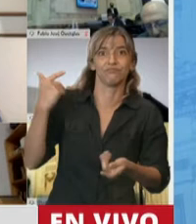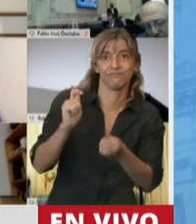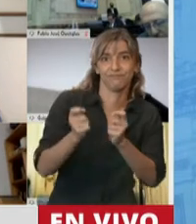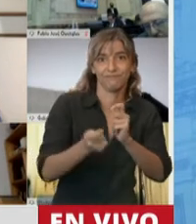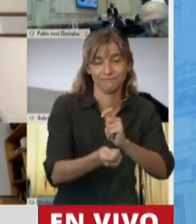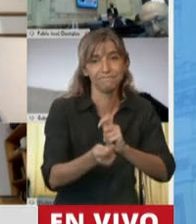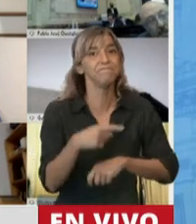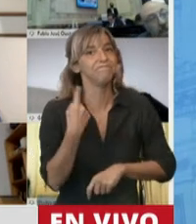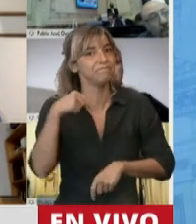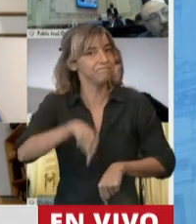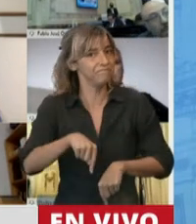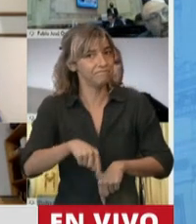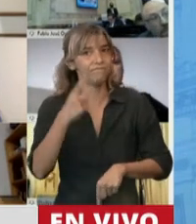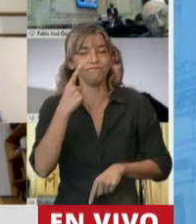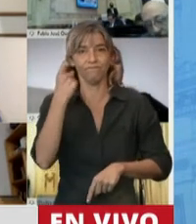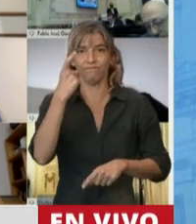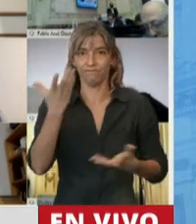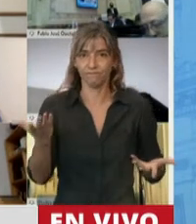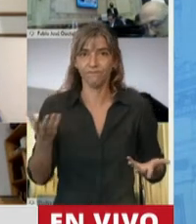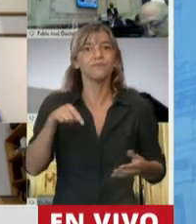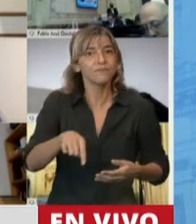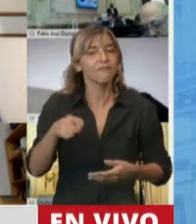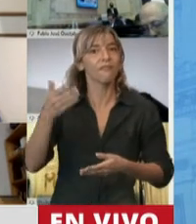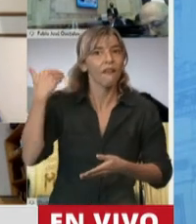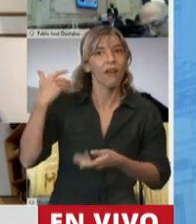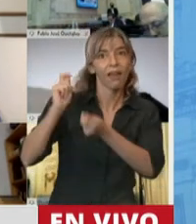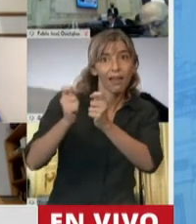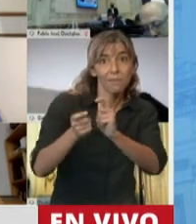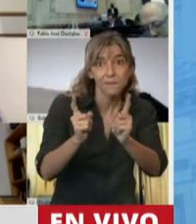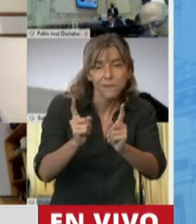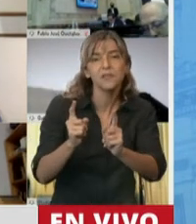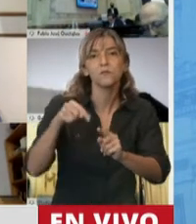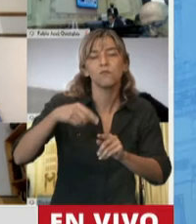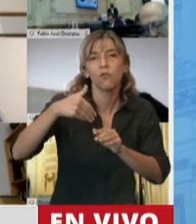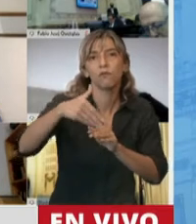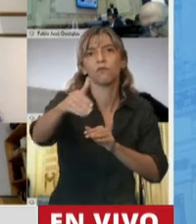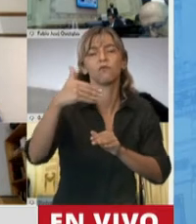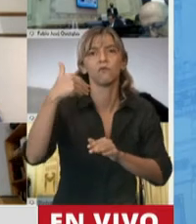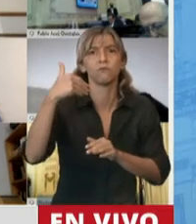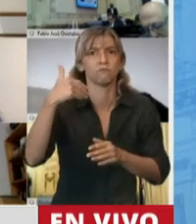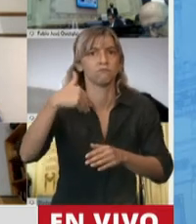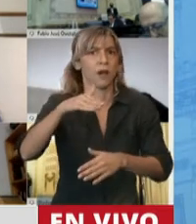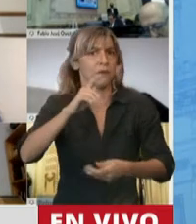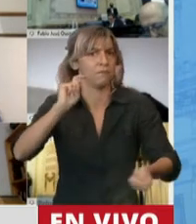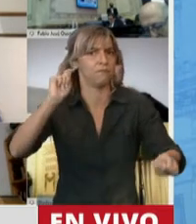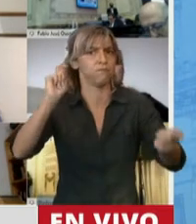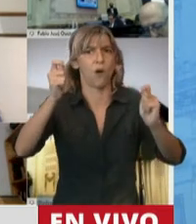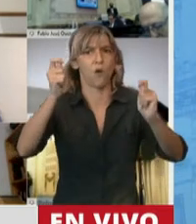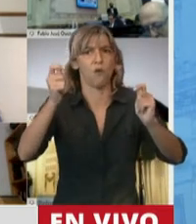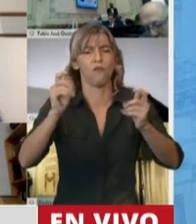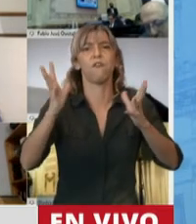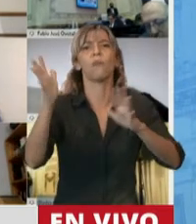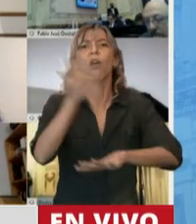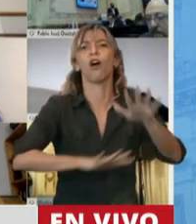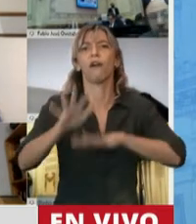que estos cambios van a modificar definitivamente las formas actuales de la organización del trabajo.